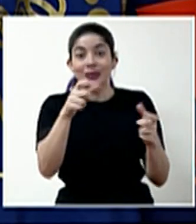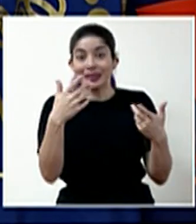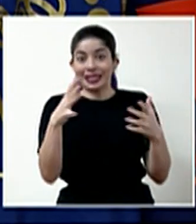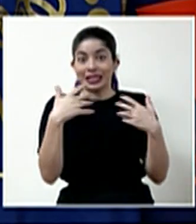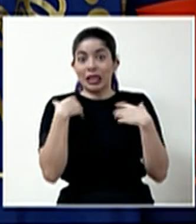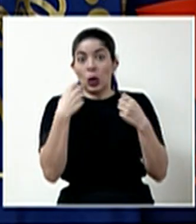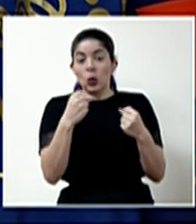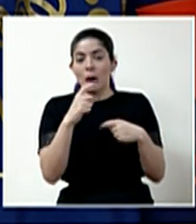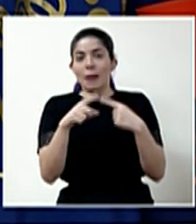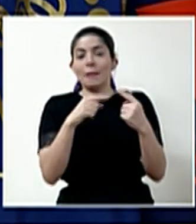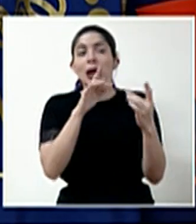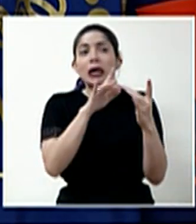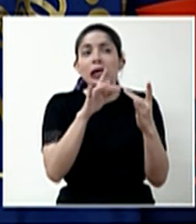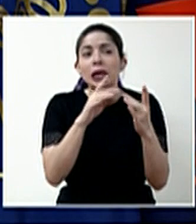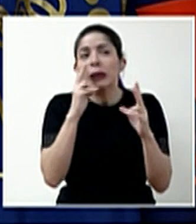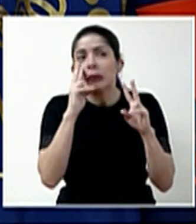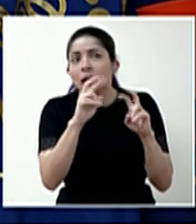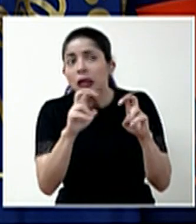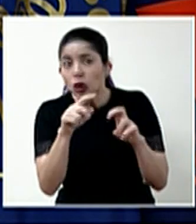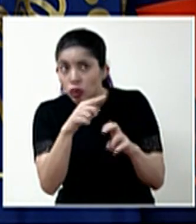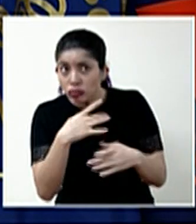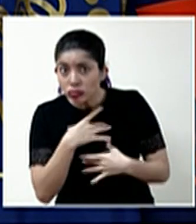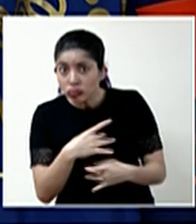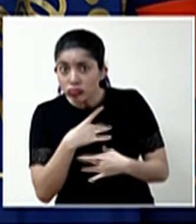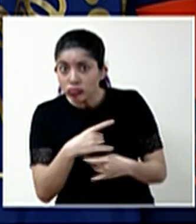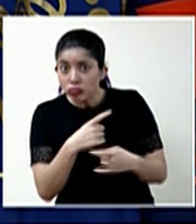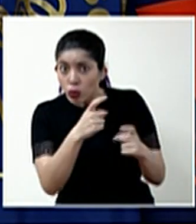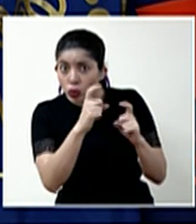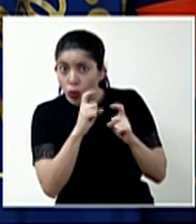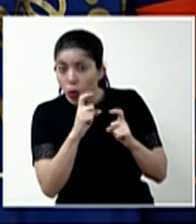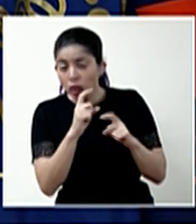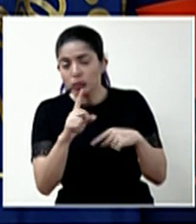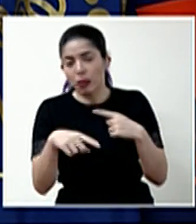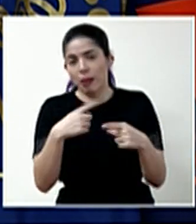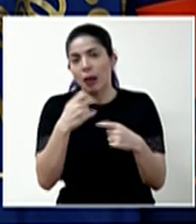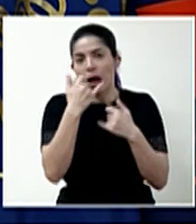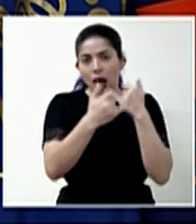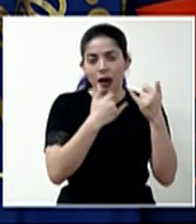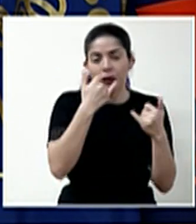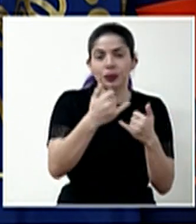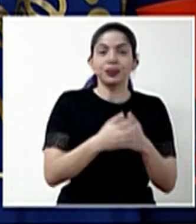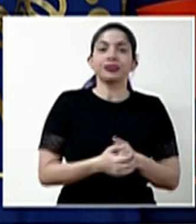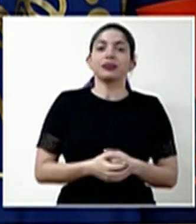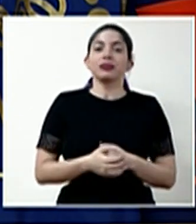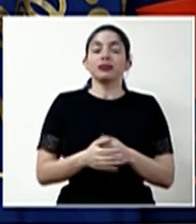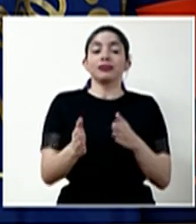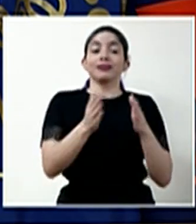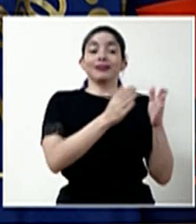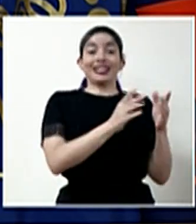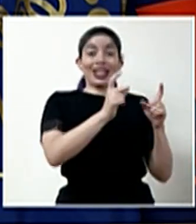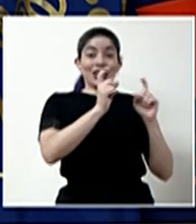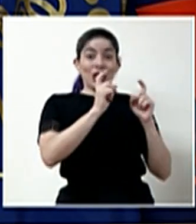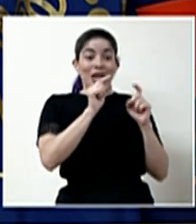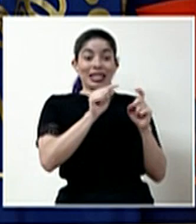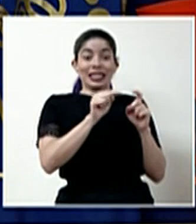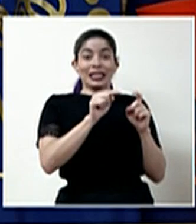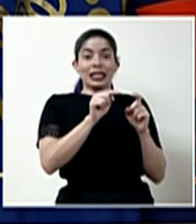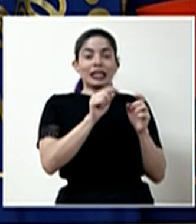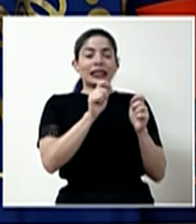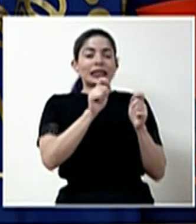explorar su interés en esta donación. Además de esta donación que es